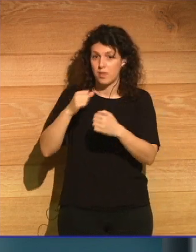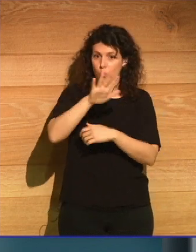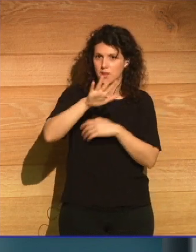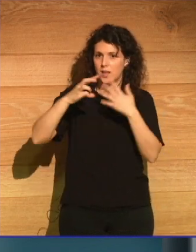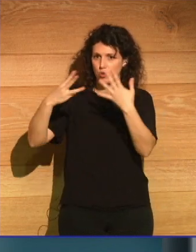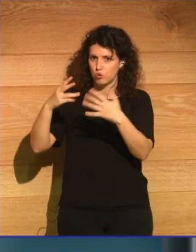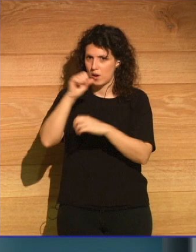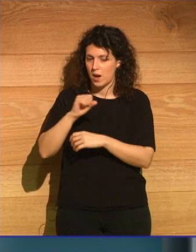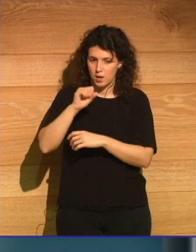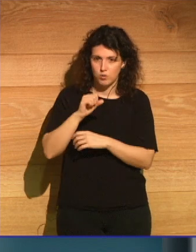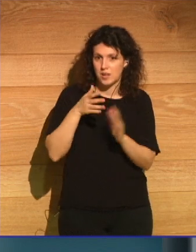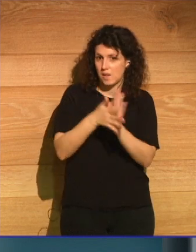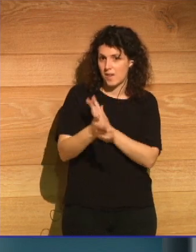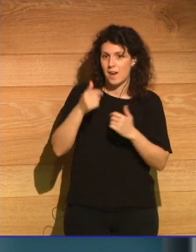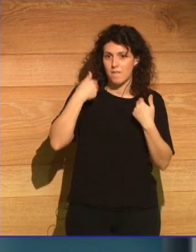que dura una vida humana.